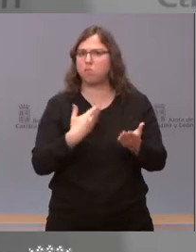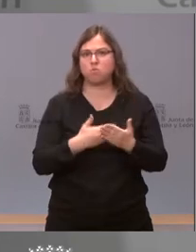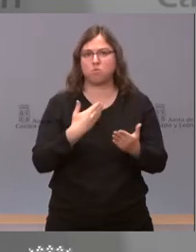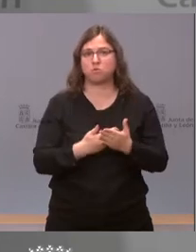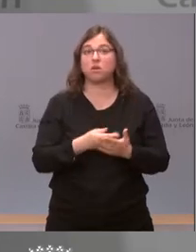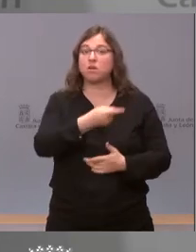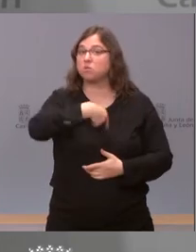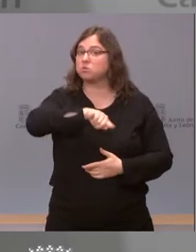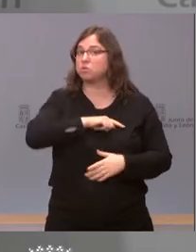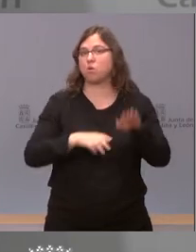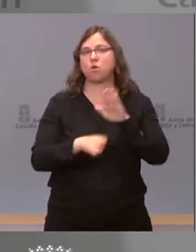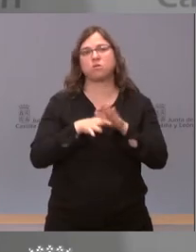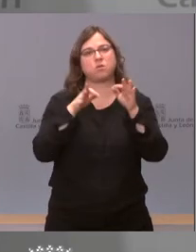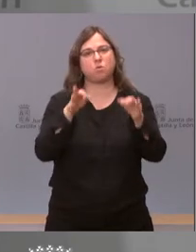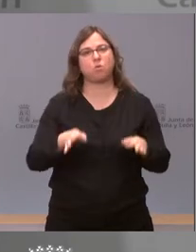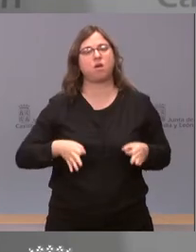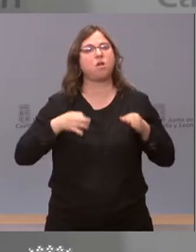continuar siendo dialogantes.